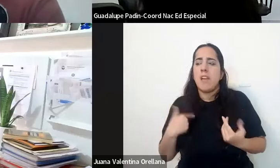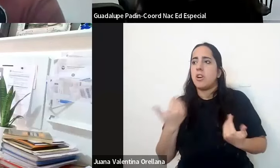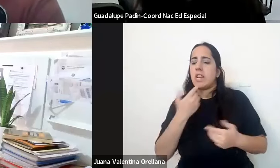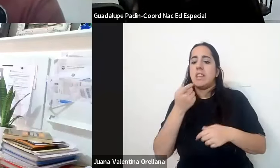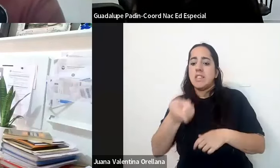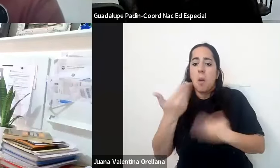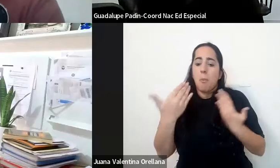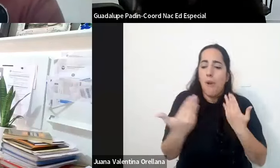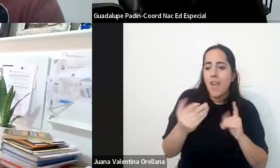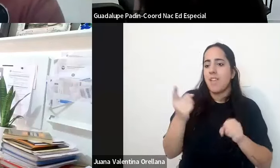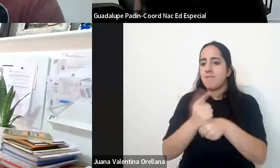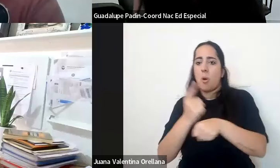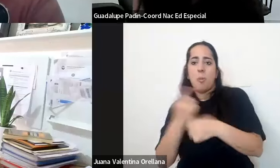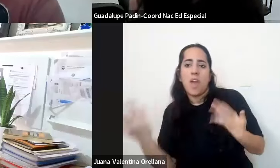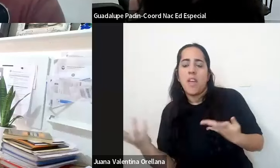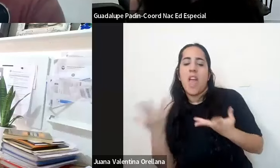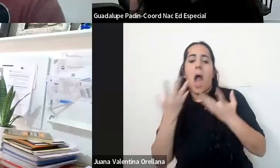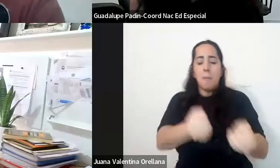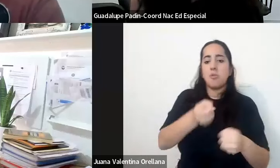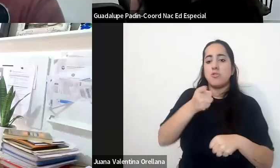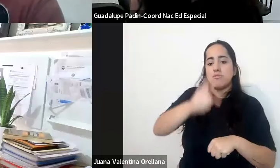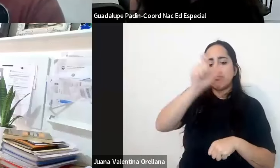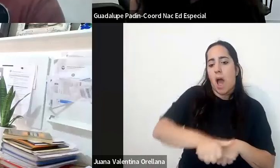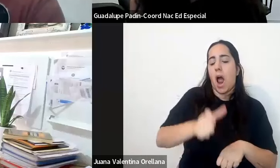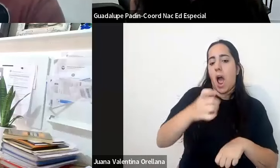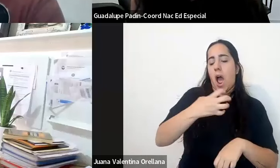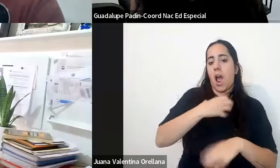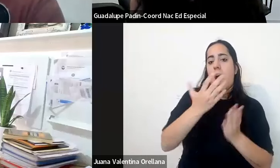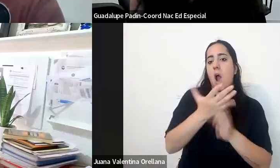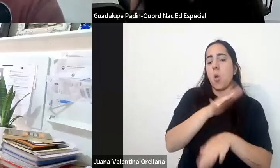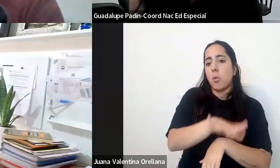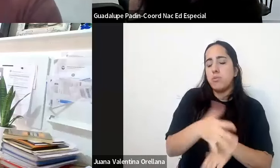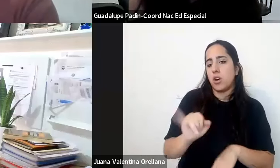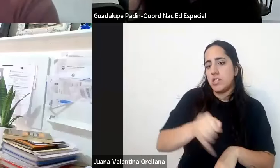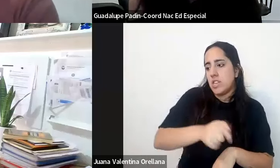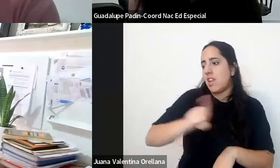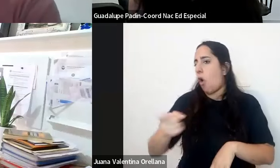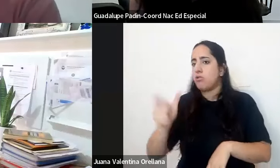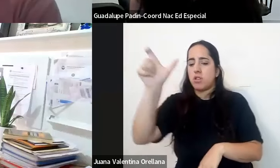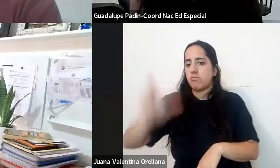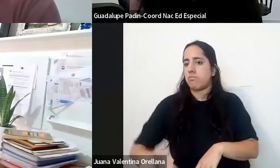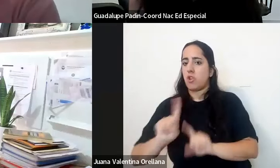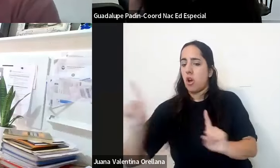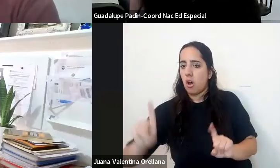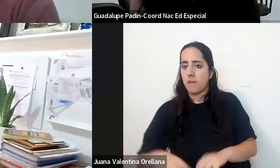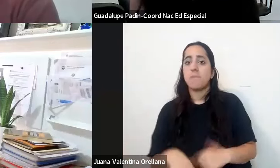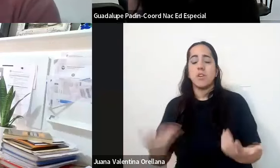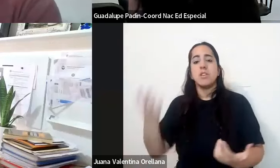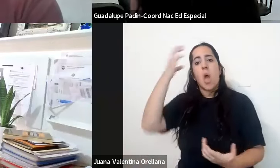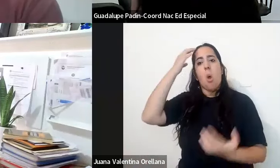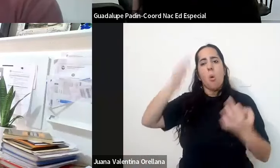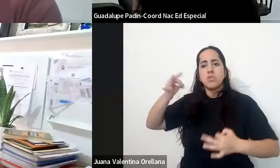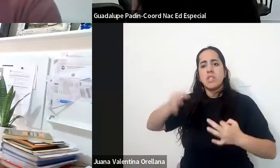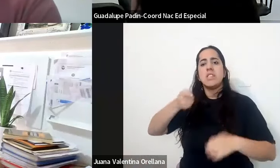apoyos para quienes sí para quienes no creo que poder plantear condiciones de justicia y poder